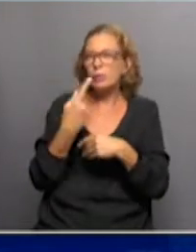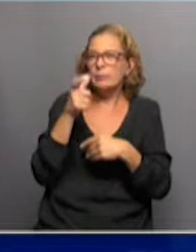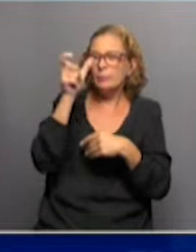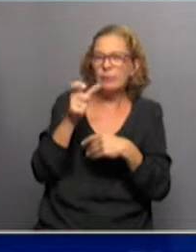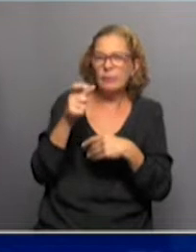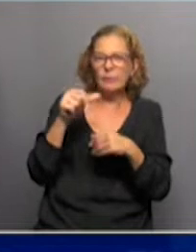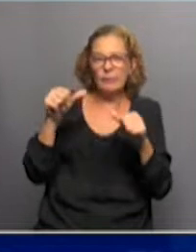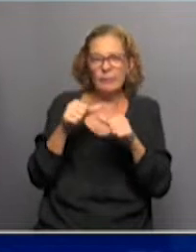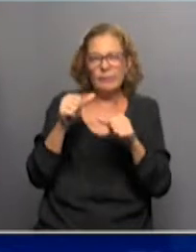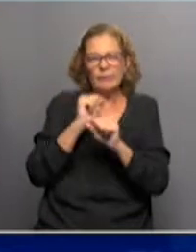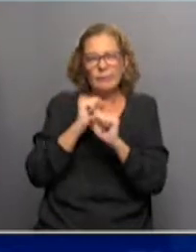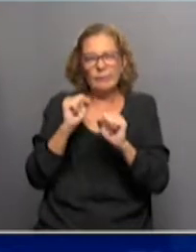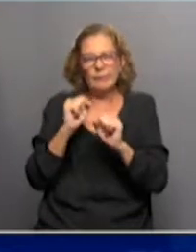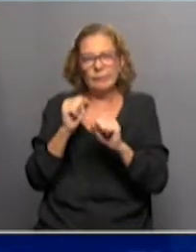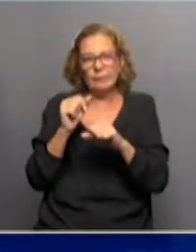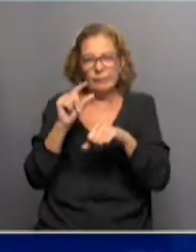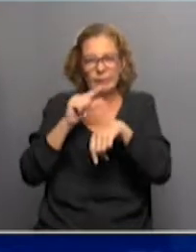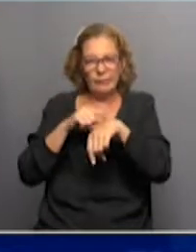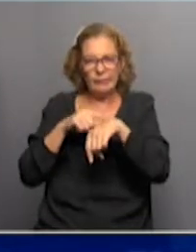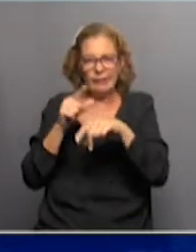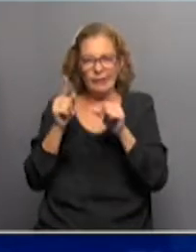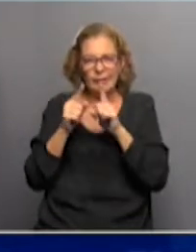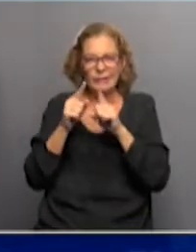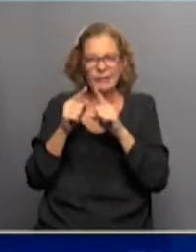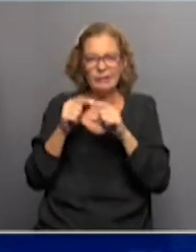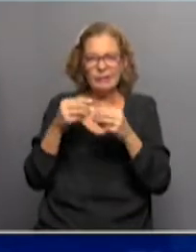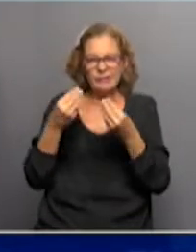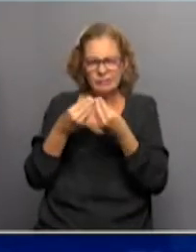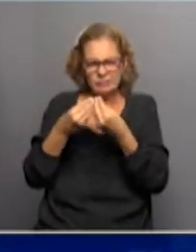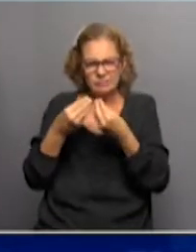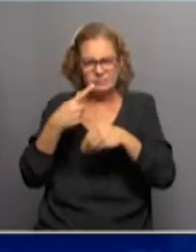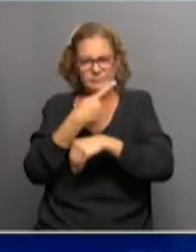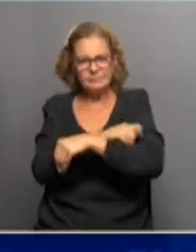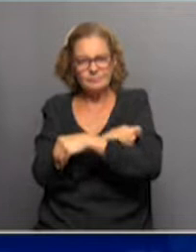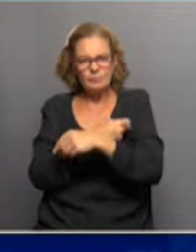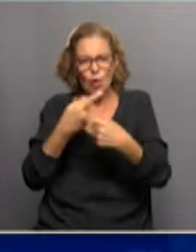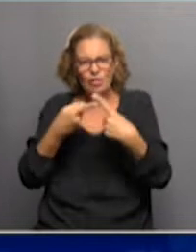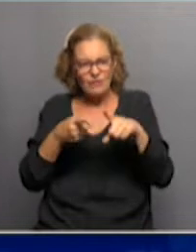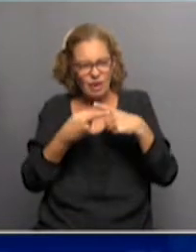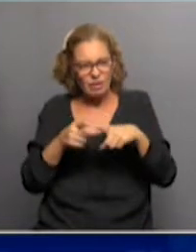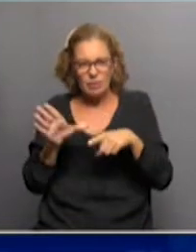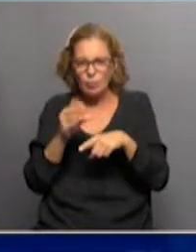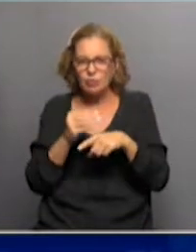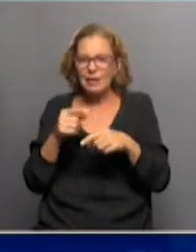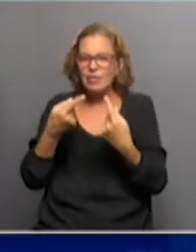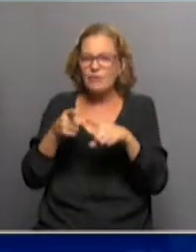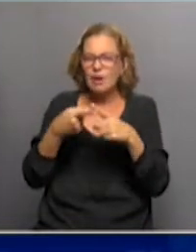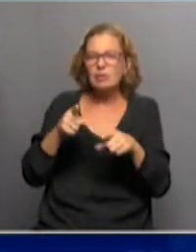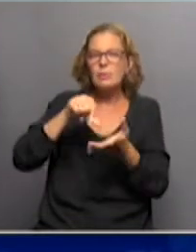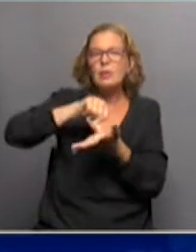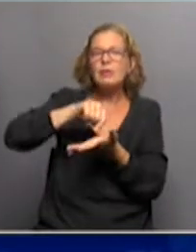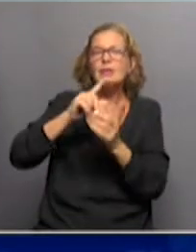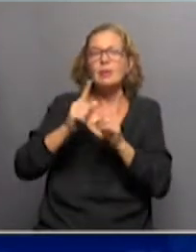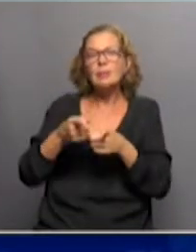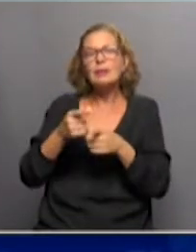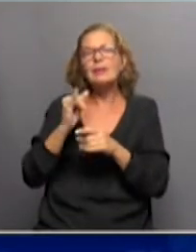hace es cómo es posible desarrollar en tan corto tiempo tantas vacunas o tan diversas, ¿no?, en los distintos países y si